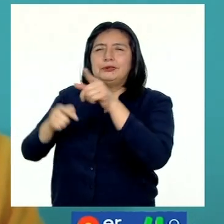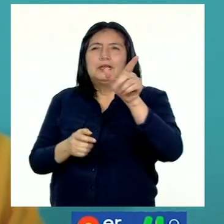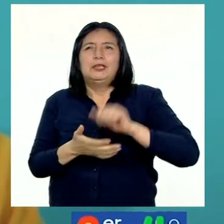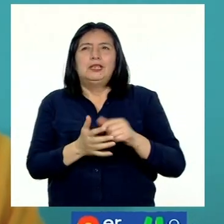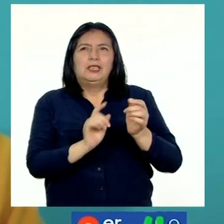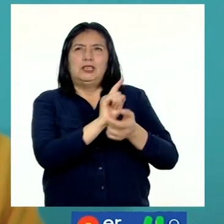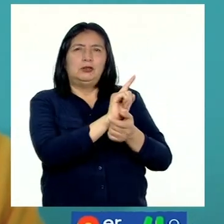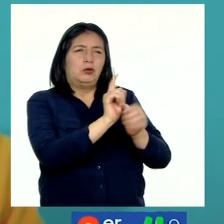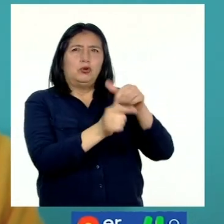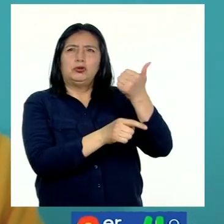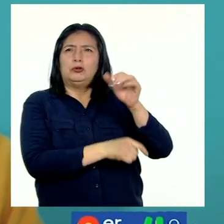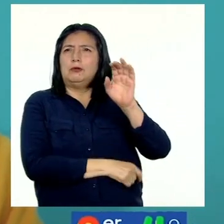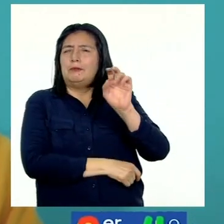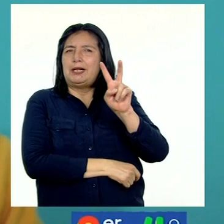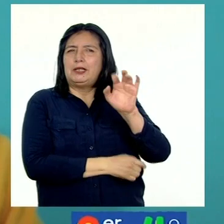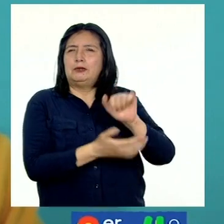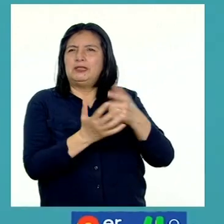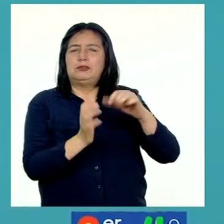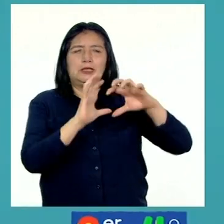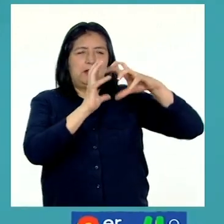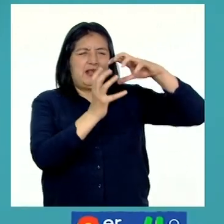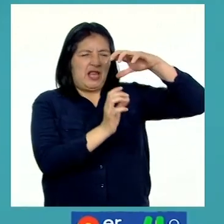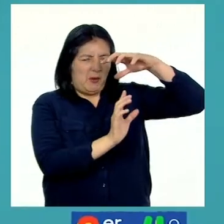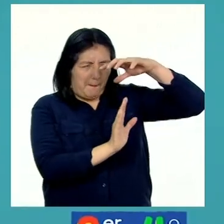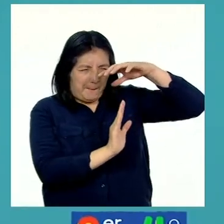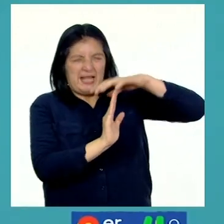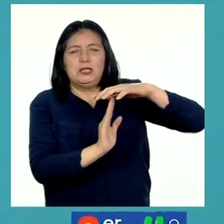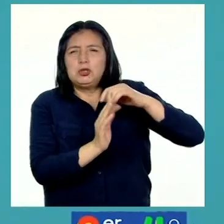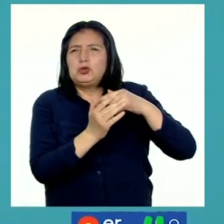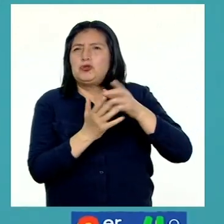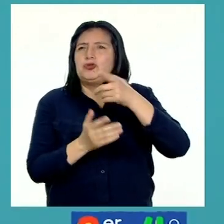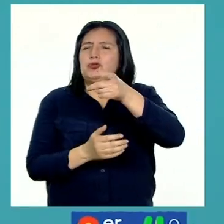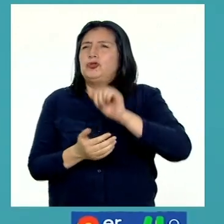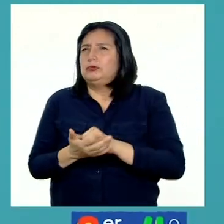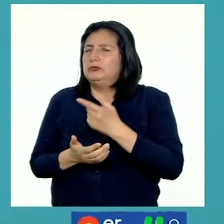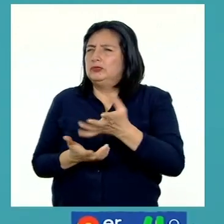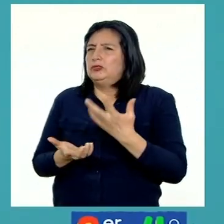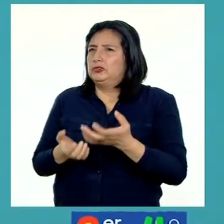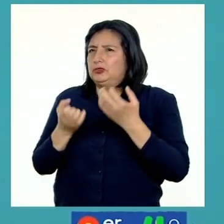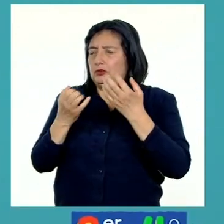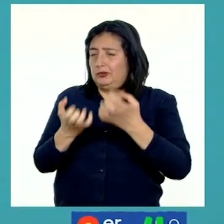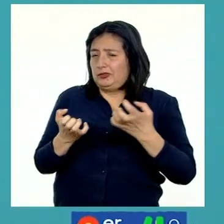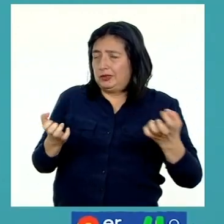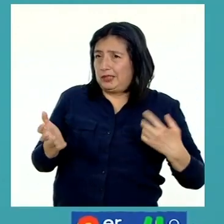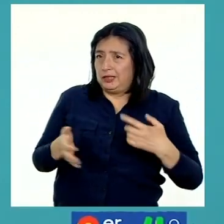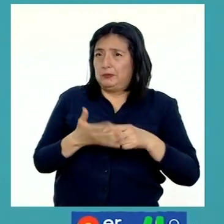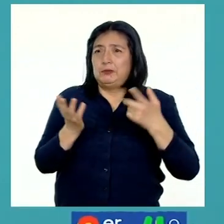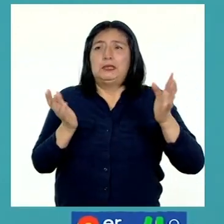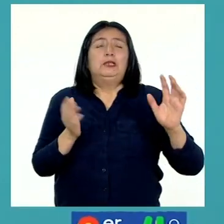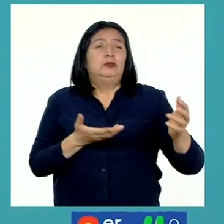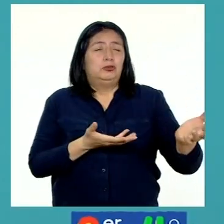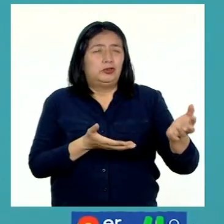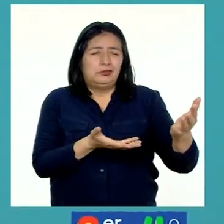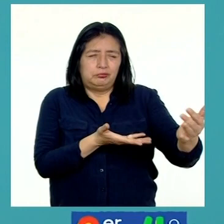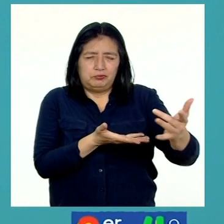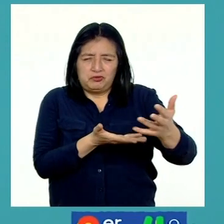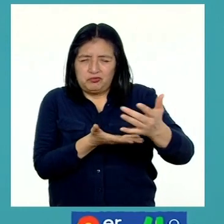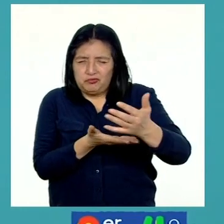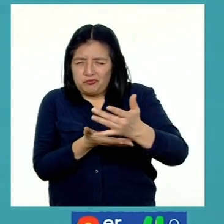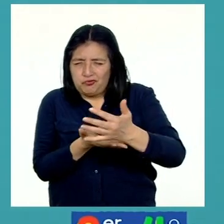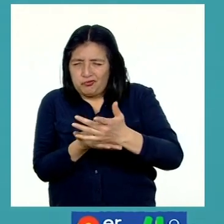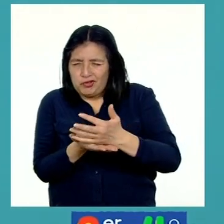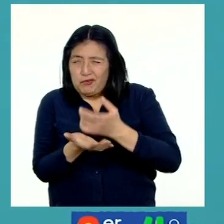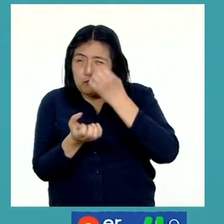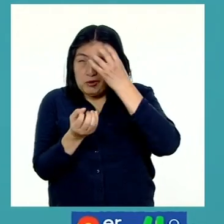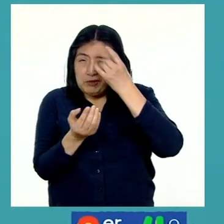mide la presión atmosférica. Entonces, los elementos meteorológicos recopilados durante un